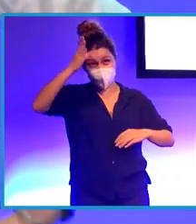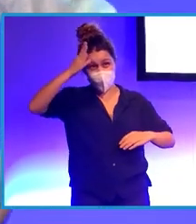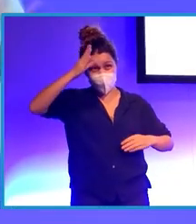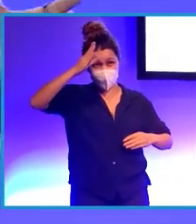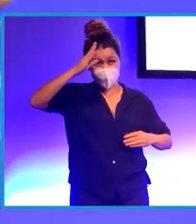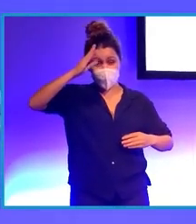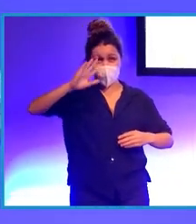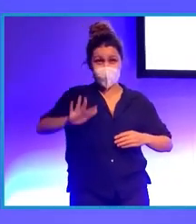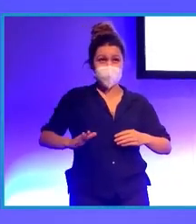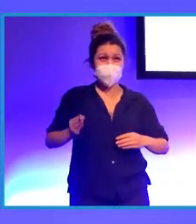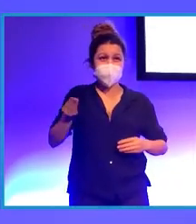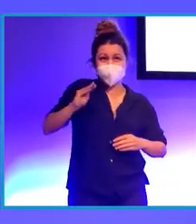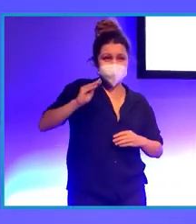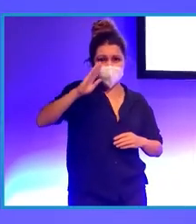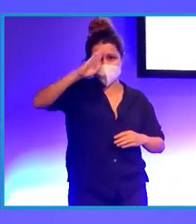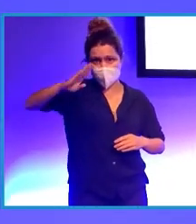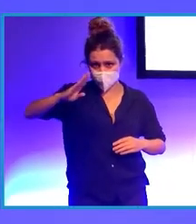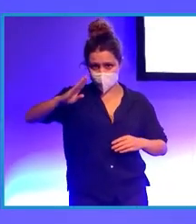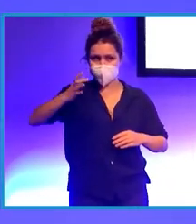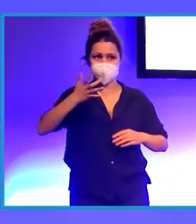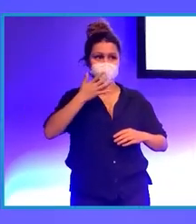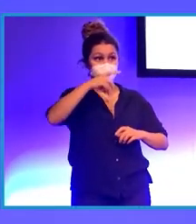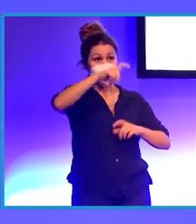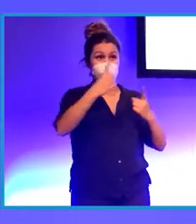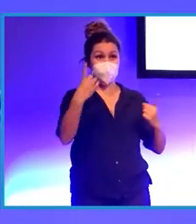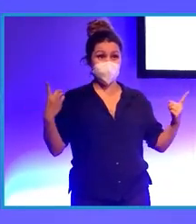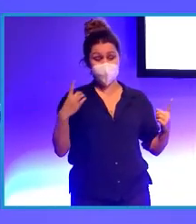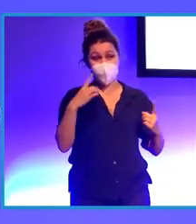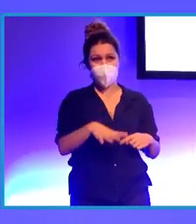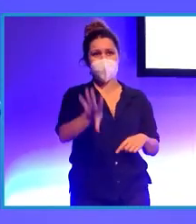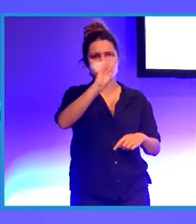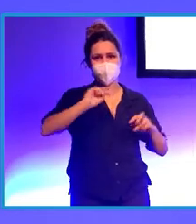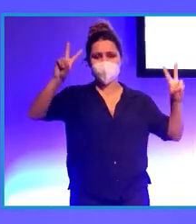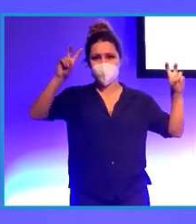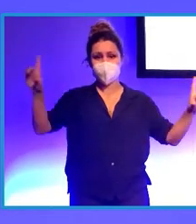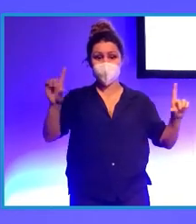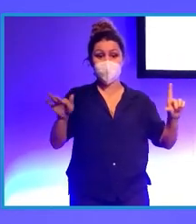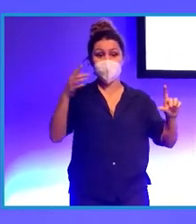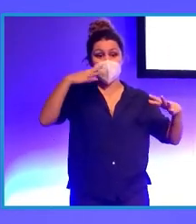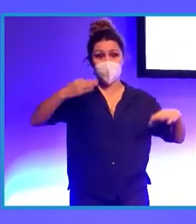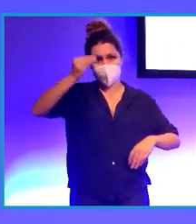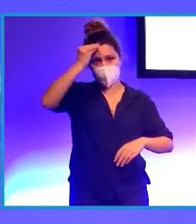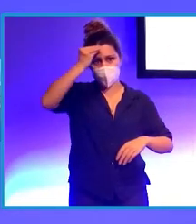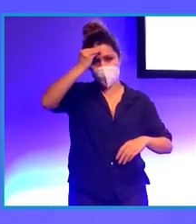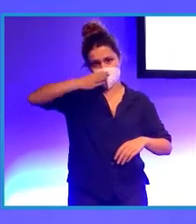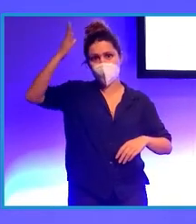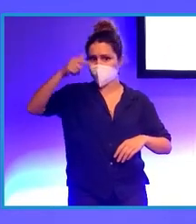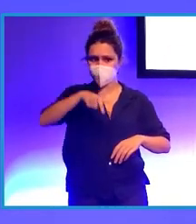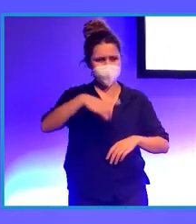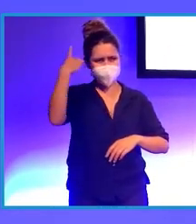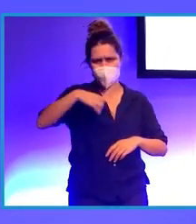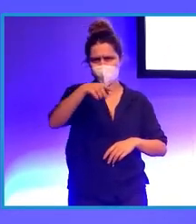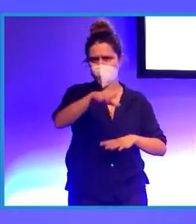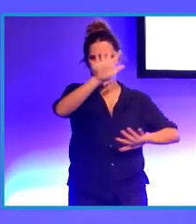si hay alguien aquí que entiende más o menos de televisión y del mundo de realidad virtual, sabe que esto es muy complicado, es muy